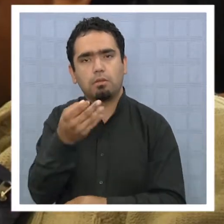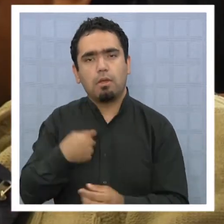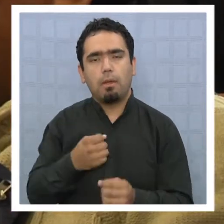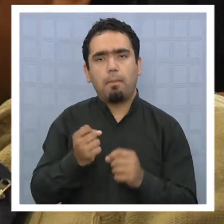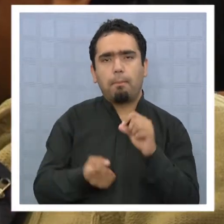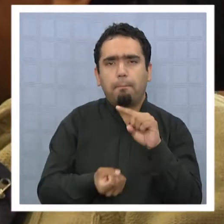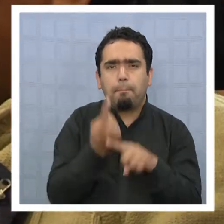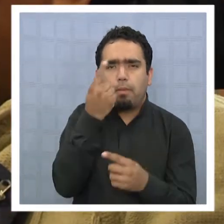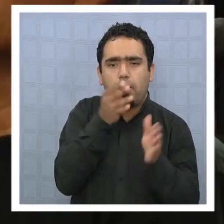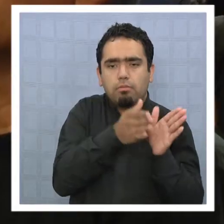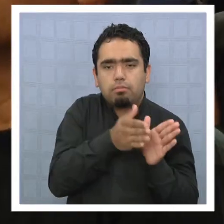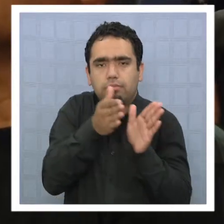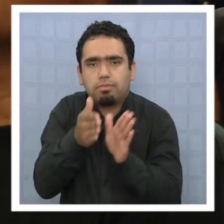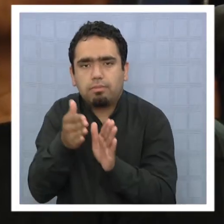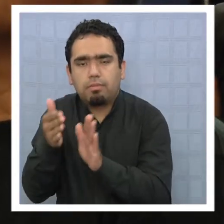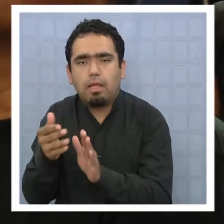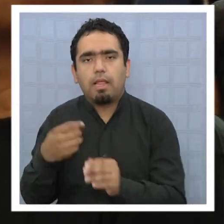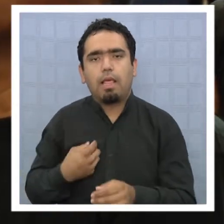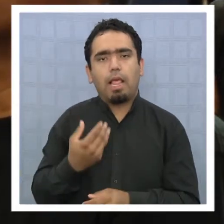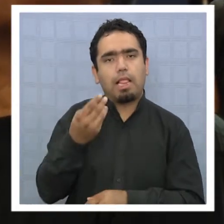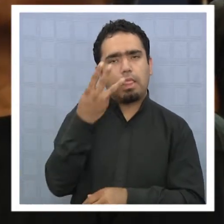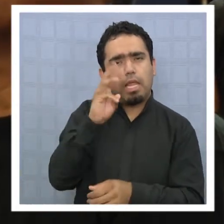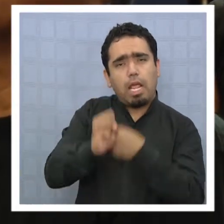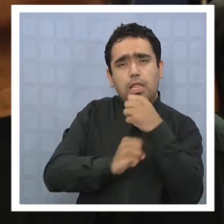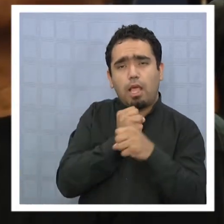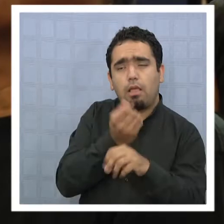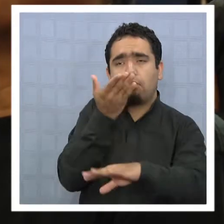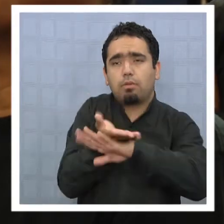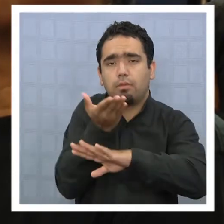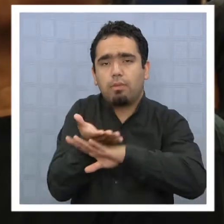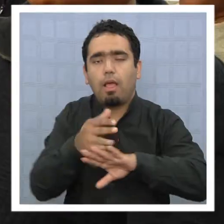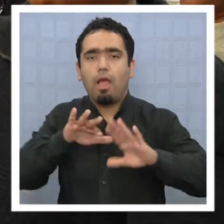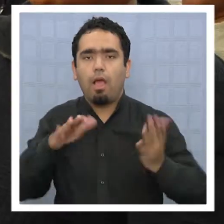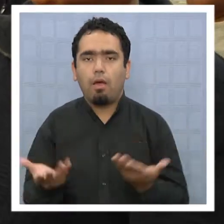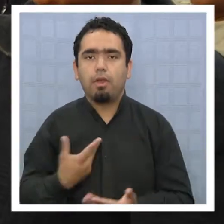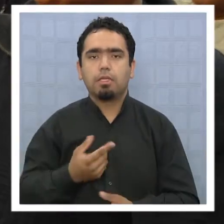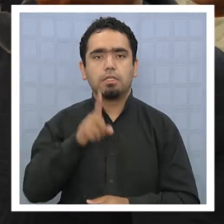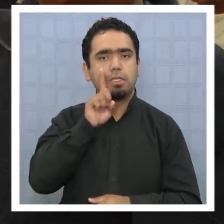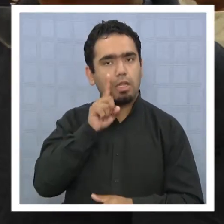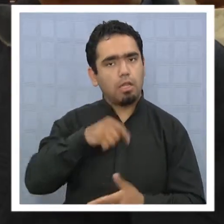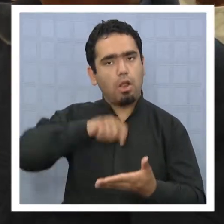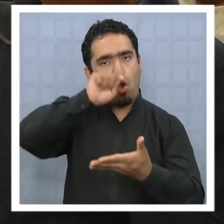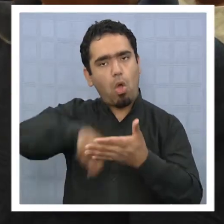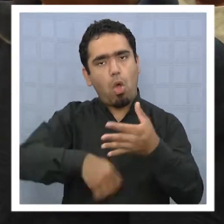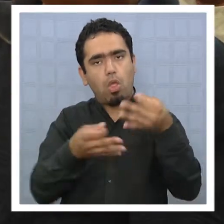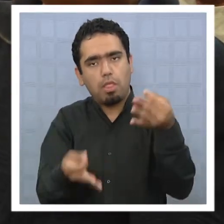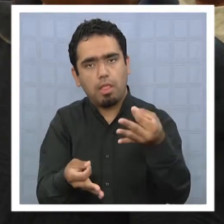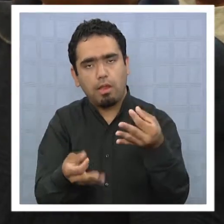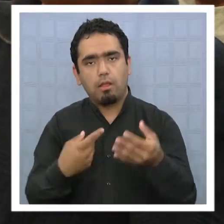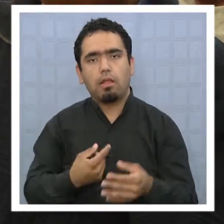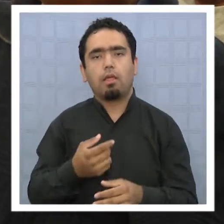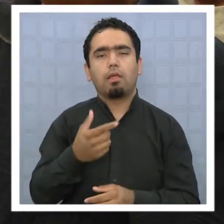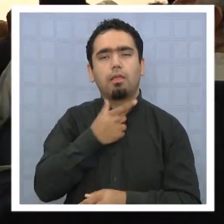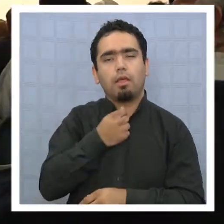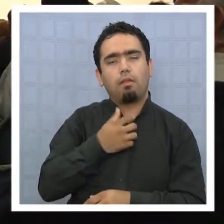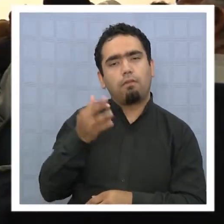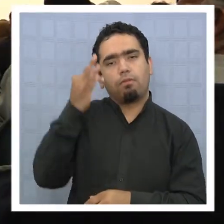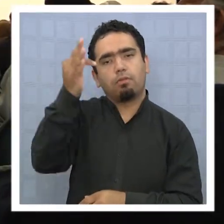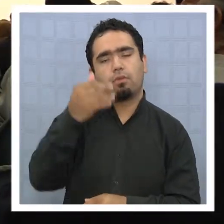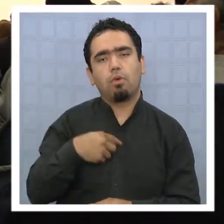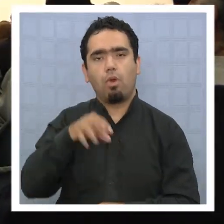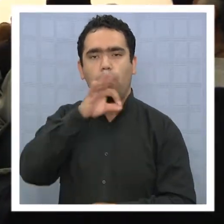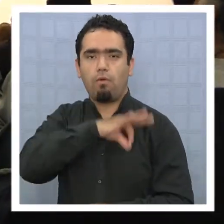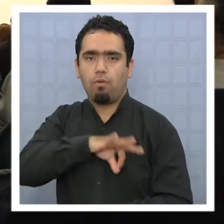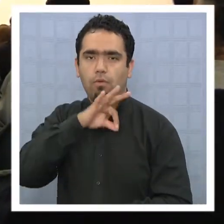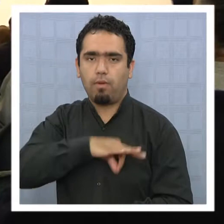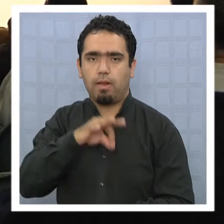satisfacer sus demandas de casi 30 años. Ya cuentan con contratos eventuales y aspiran a poder obtener también una